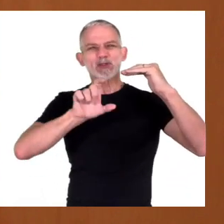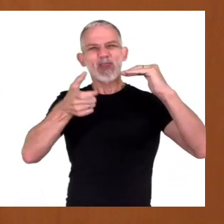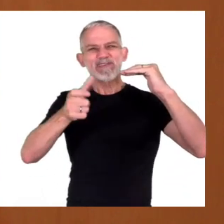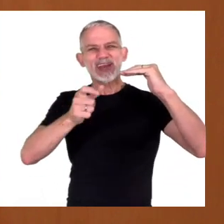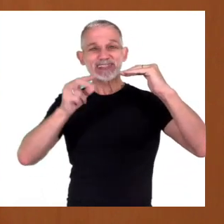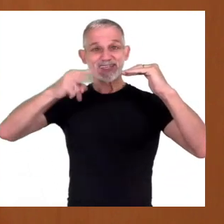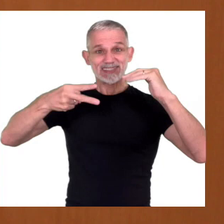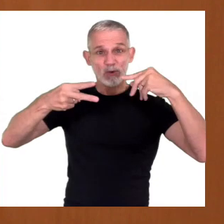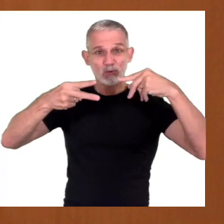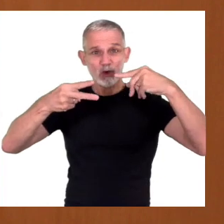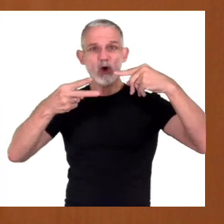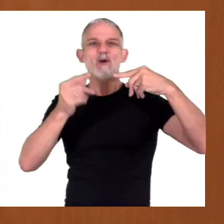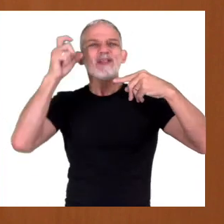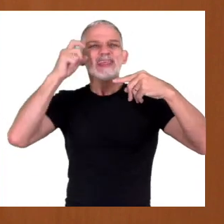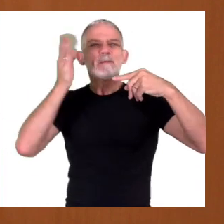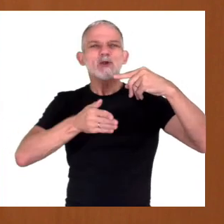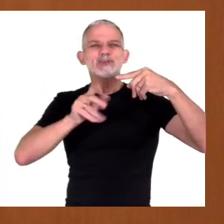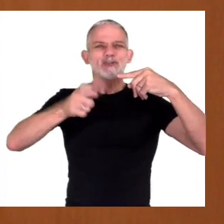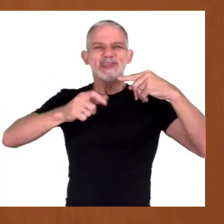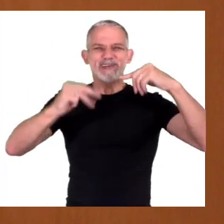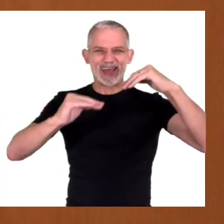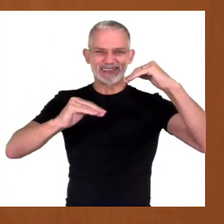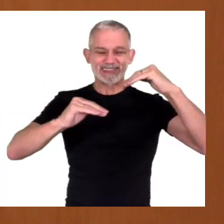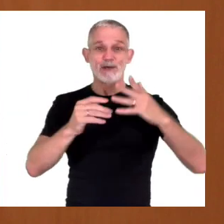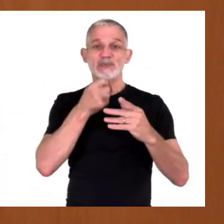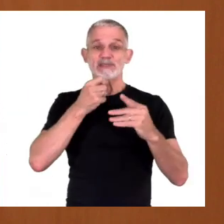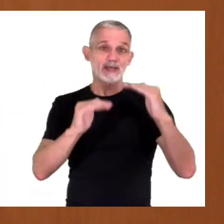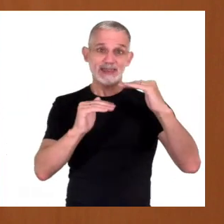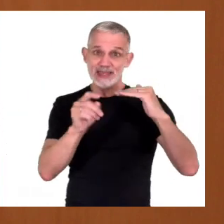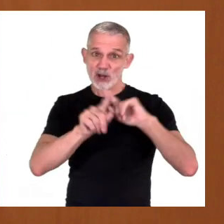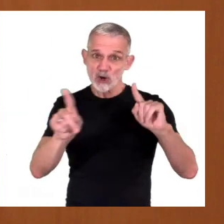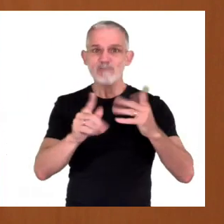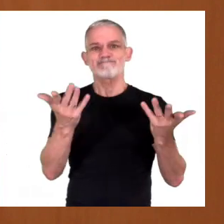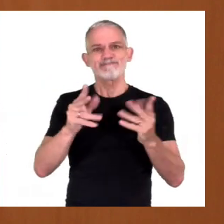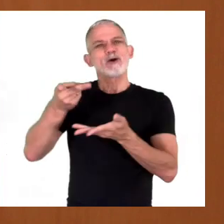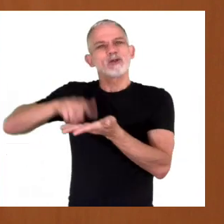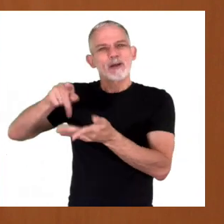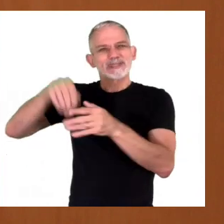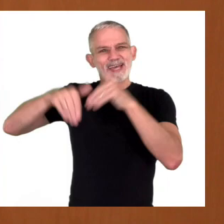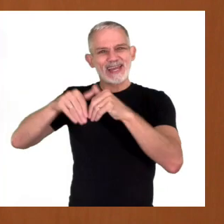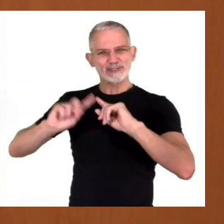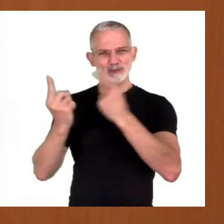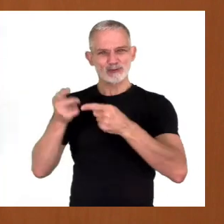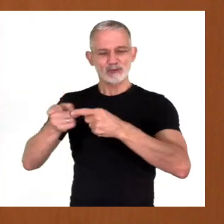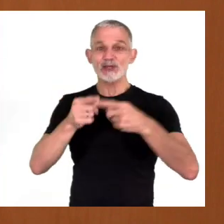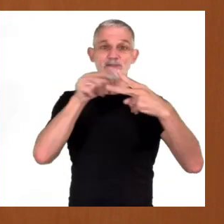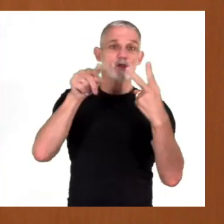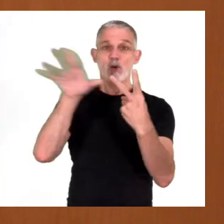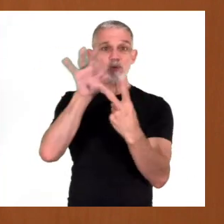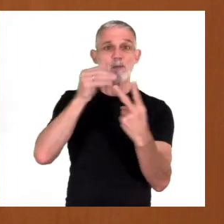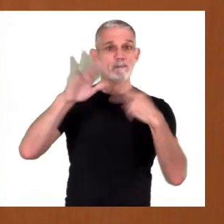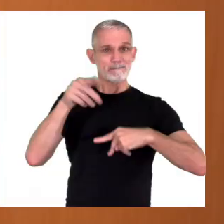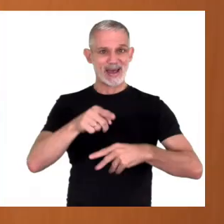% con una diferencia de al menos un 10% respecto al segundo. Si esto no sucede, habrá ballotage o segunda vuelta entre los